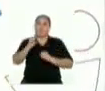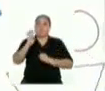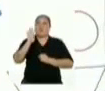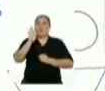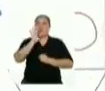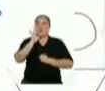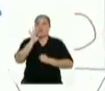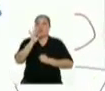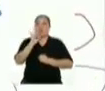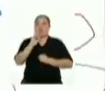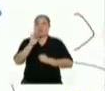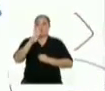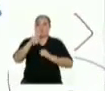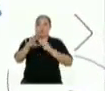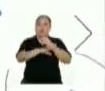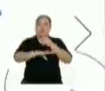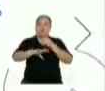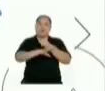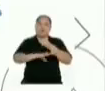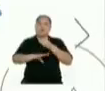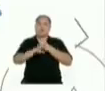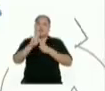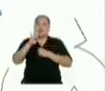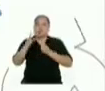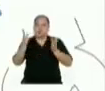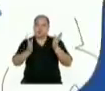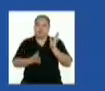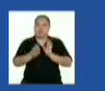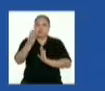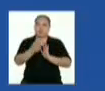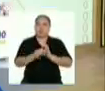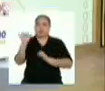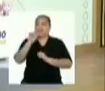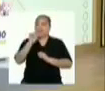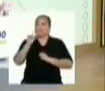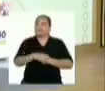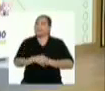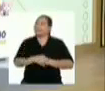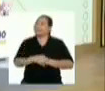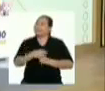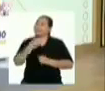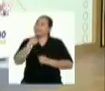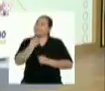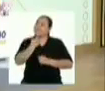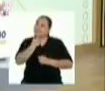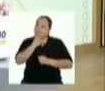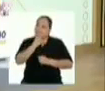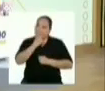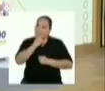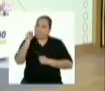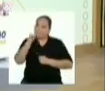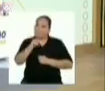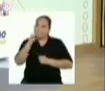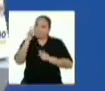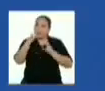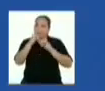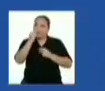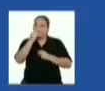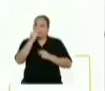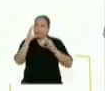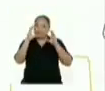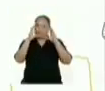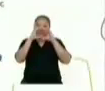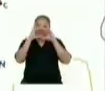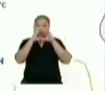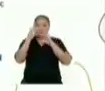cuatro de la base y cuatro laterales iguales entre sí. Mmm, como que también noto algunos cuadrados